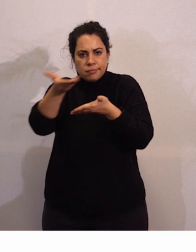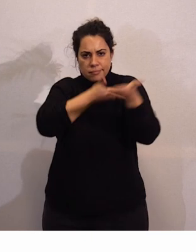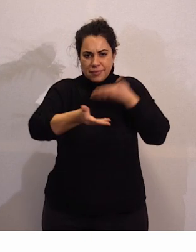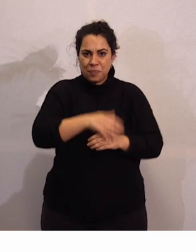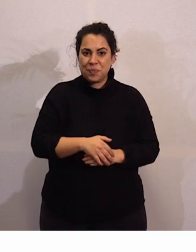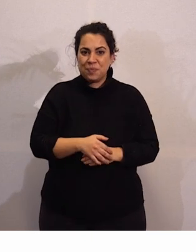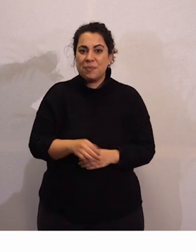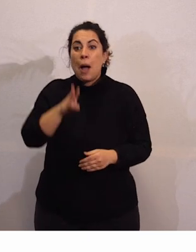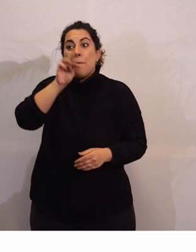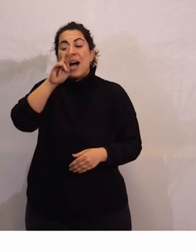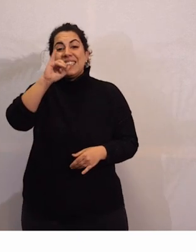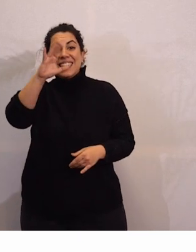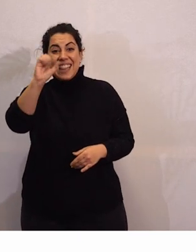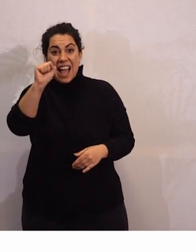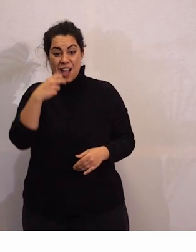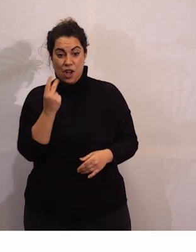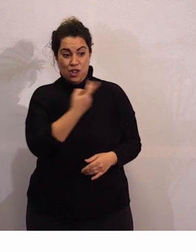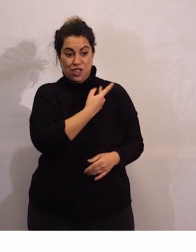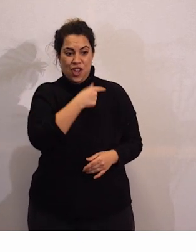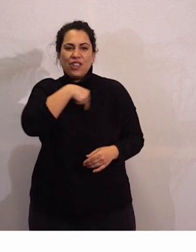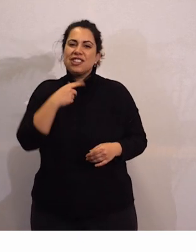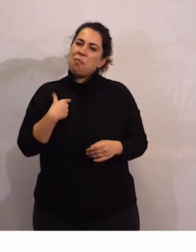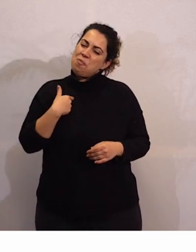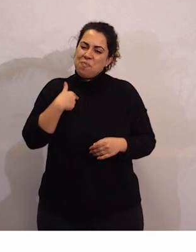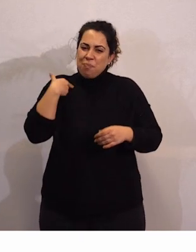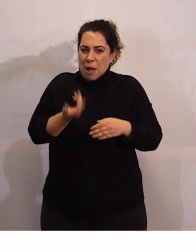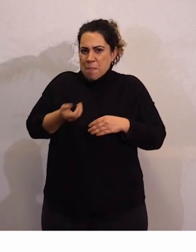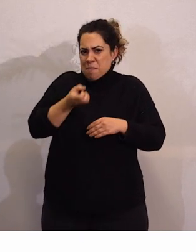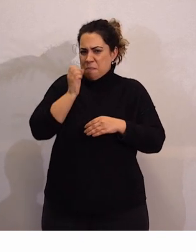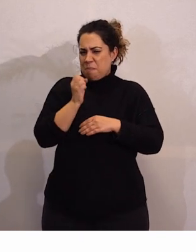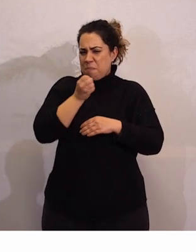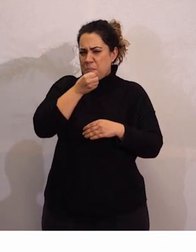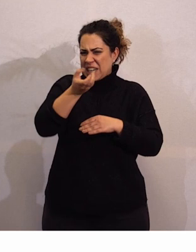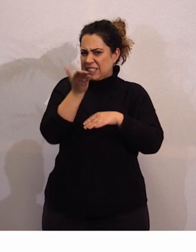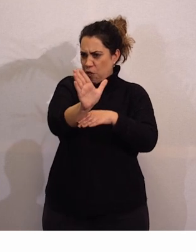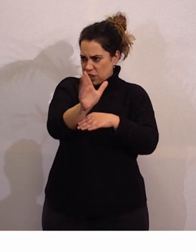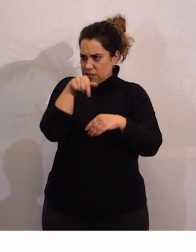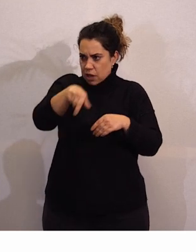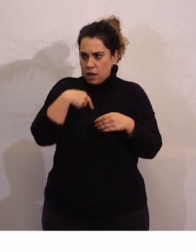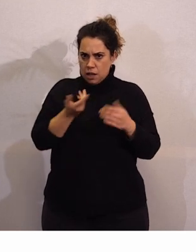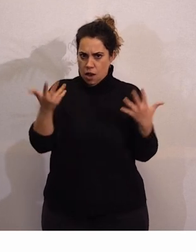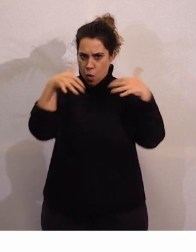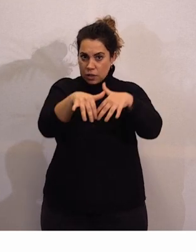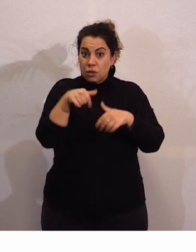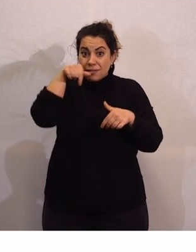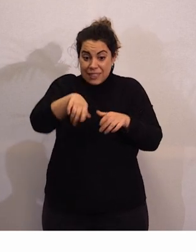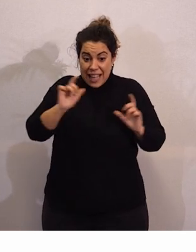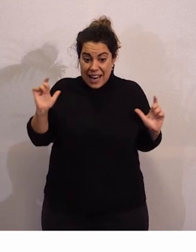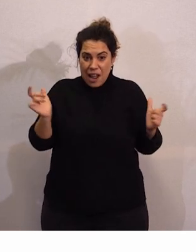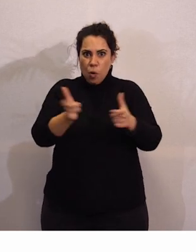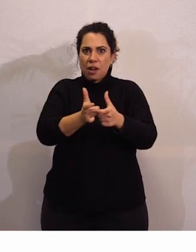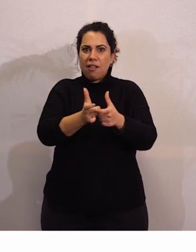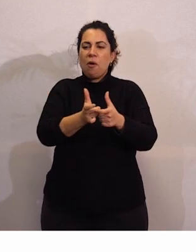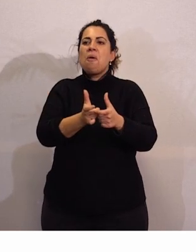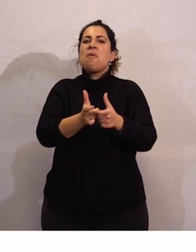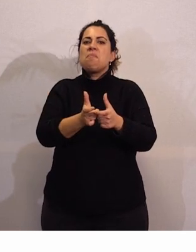Patricia y yo vamos a ser vuestros maestros de ceremonias en este encuentro. Aquí nos hemos reunido alrededor